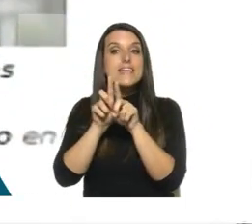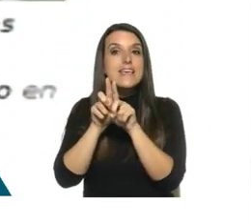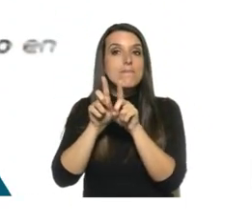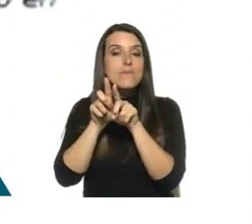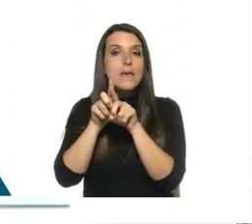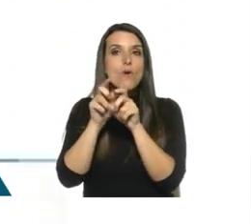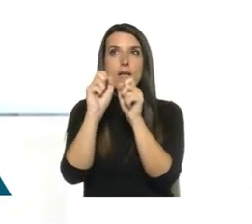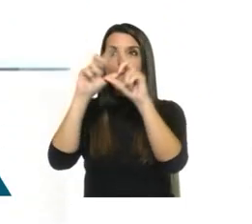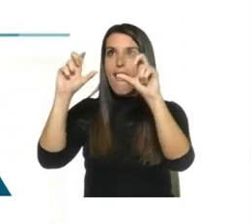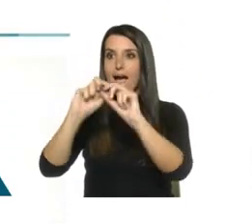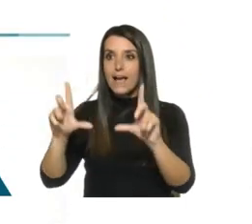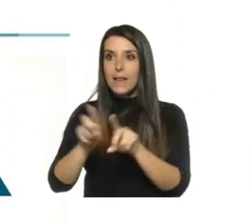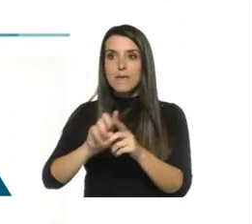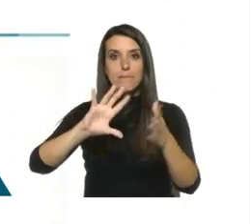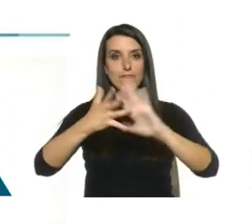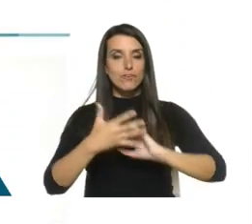mismas imágenes laterales.